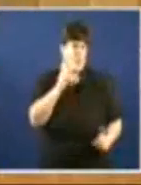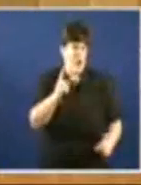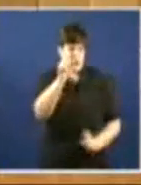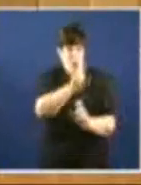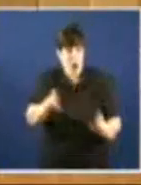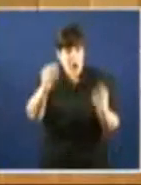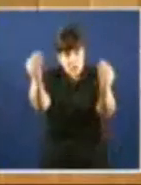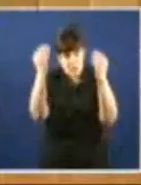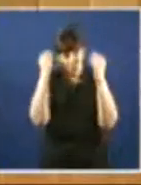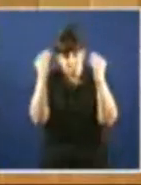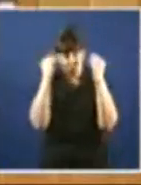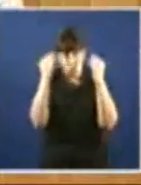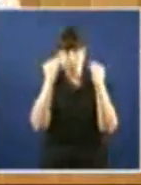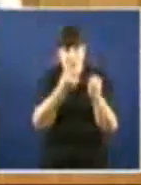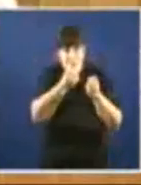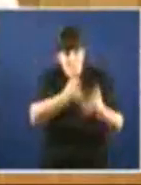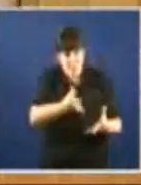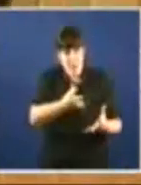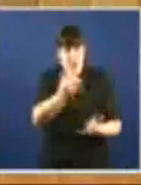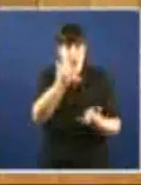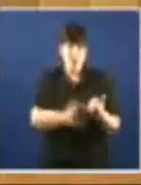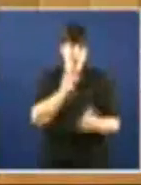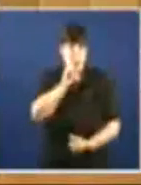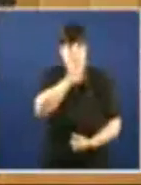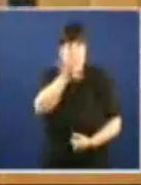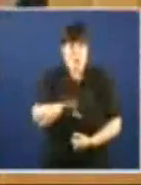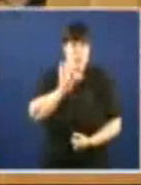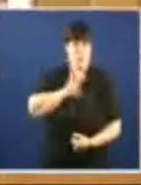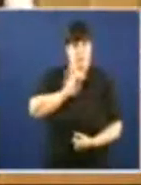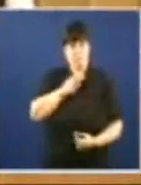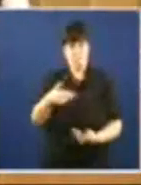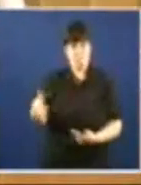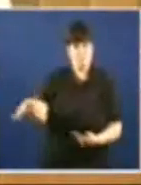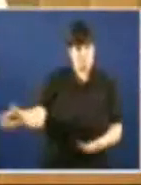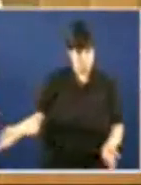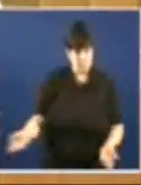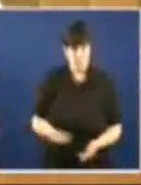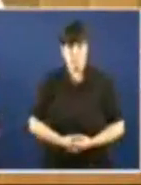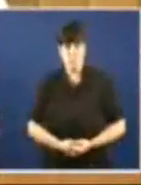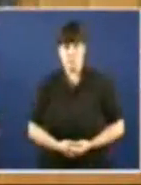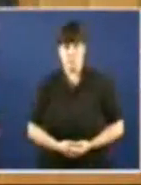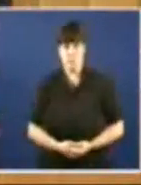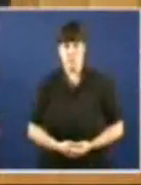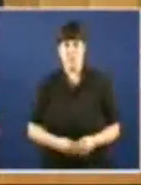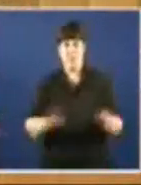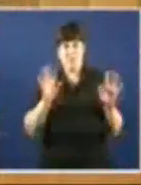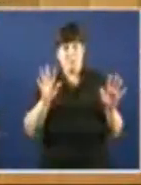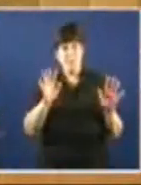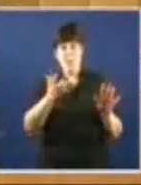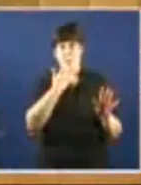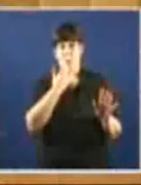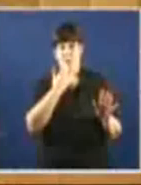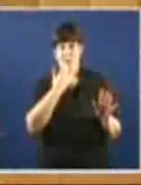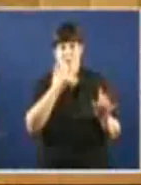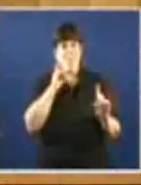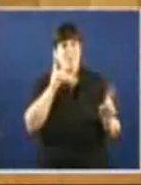outsiders Deste sistema En cambio Perdón Os que vaden impostos Os que teñen dinheiro En paraísos